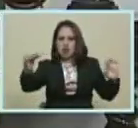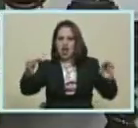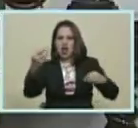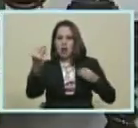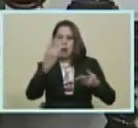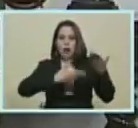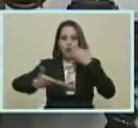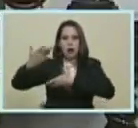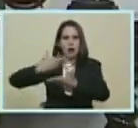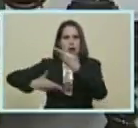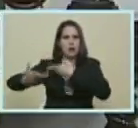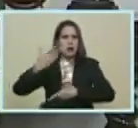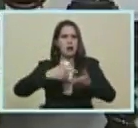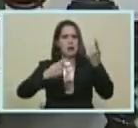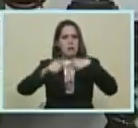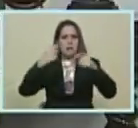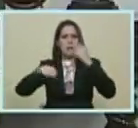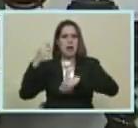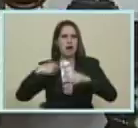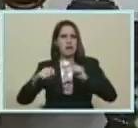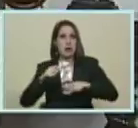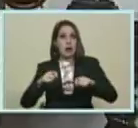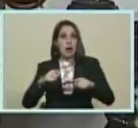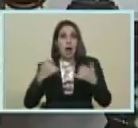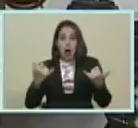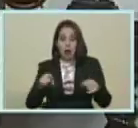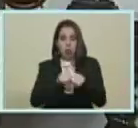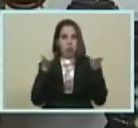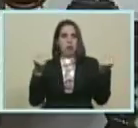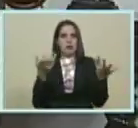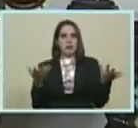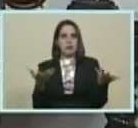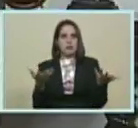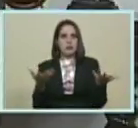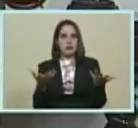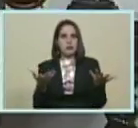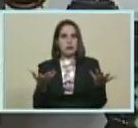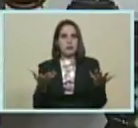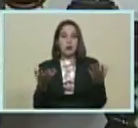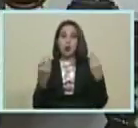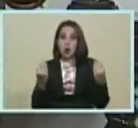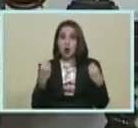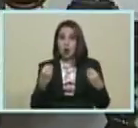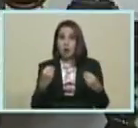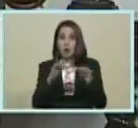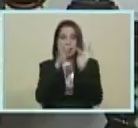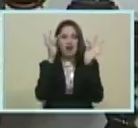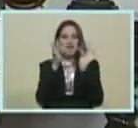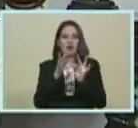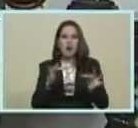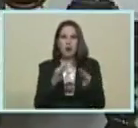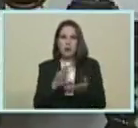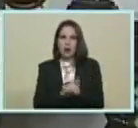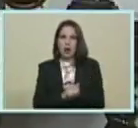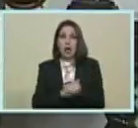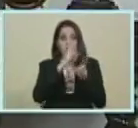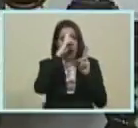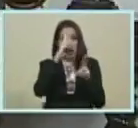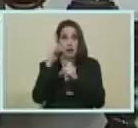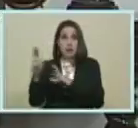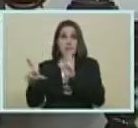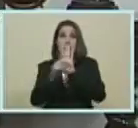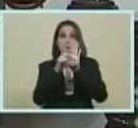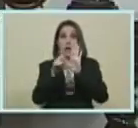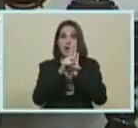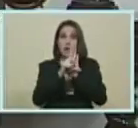Que está totalmente Rota Es un método Que respeta La ley